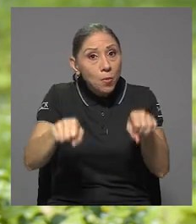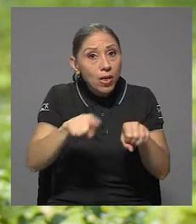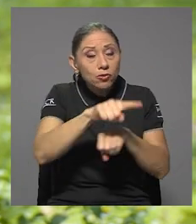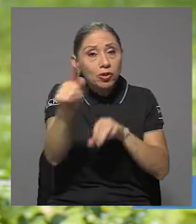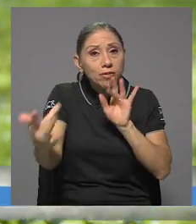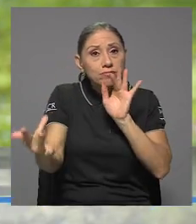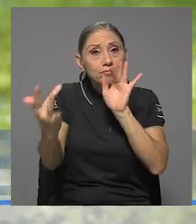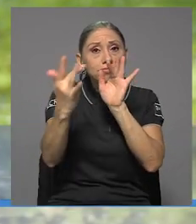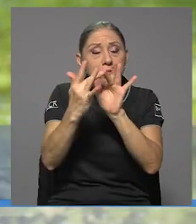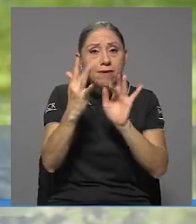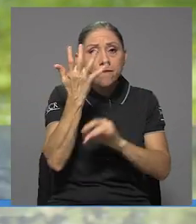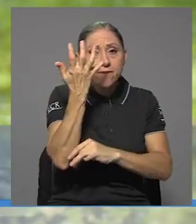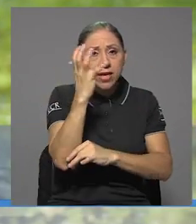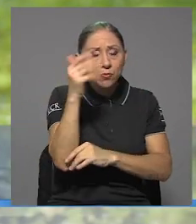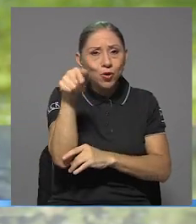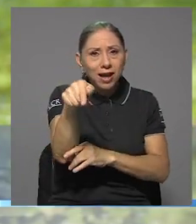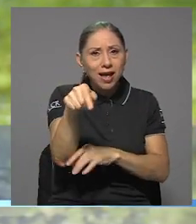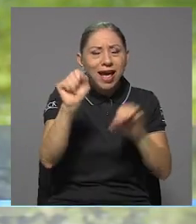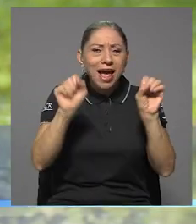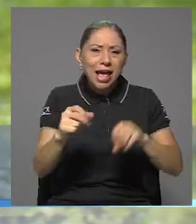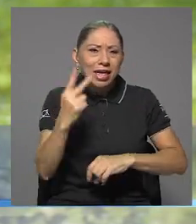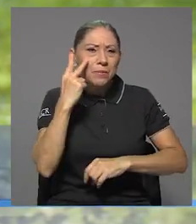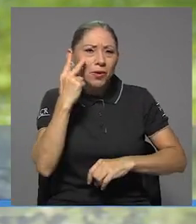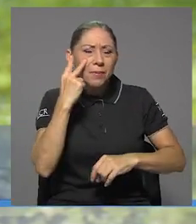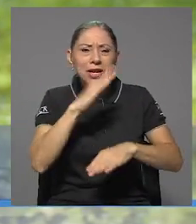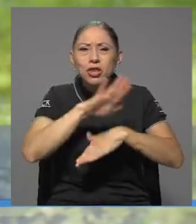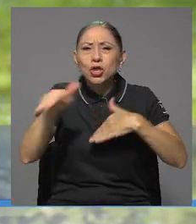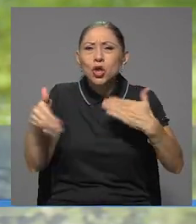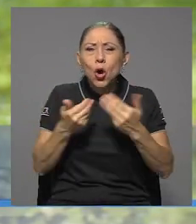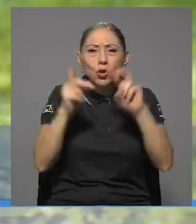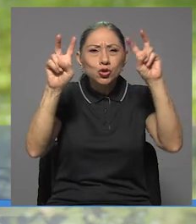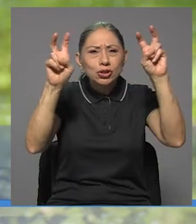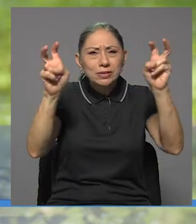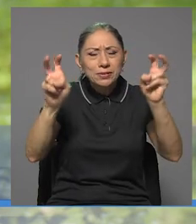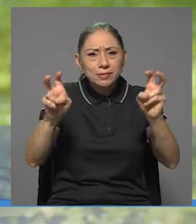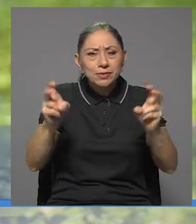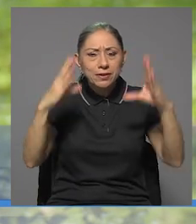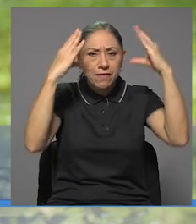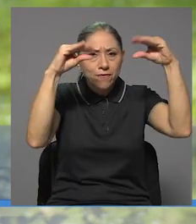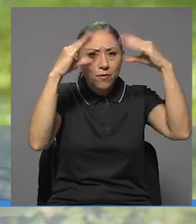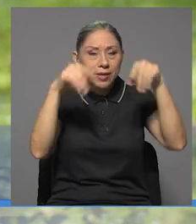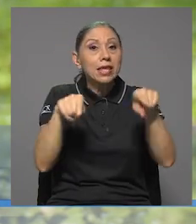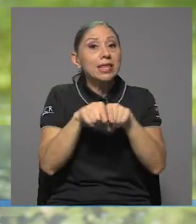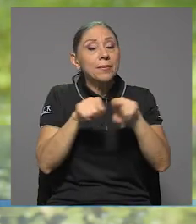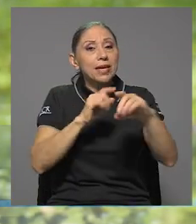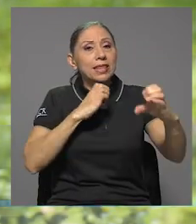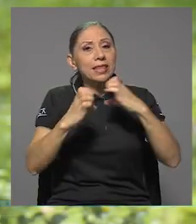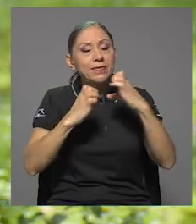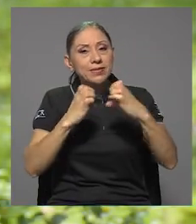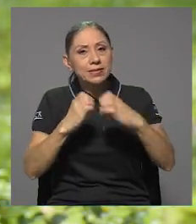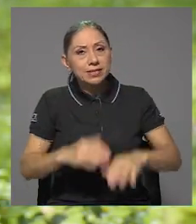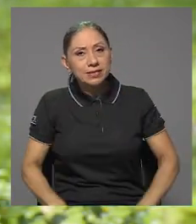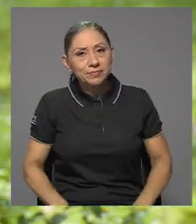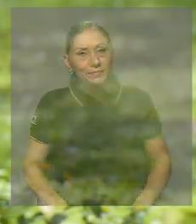seguirnos en nuestro perfil de Facebook donde podrán ver todos nuestros contenidos periodísticos, así como nuestras entrevistas de fondo.